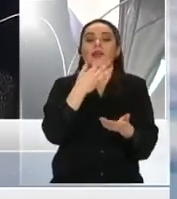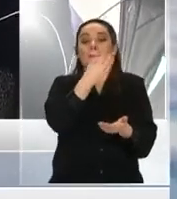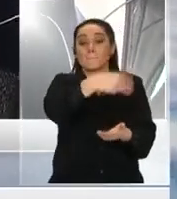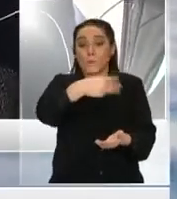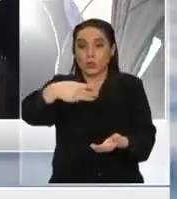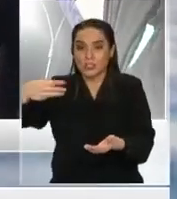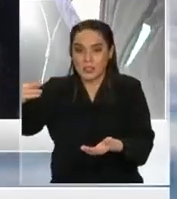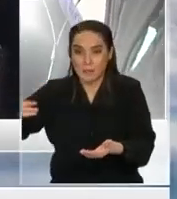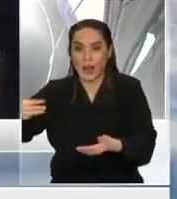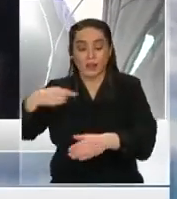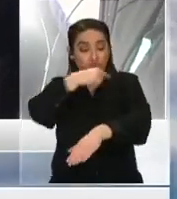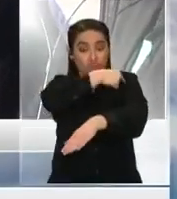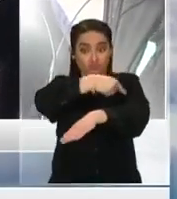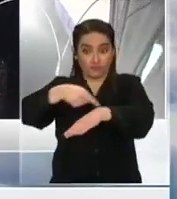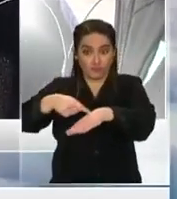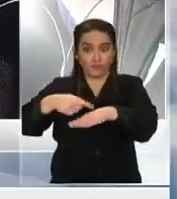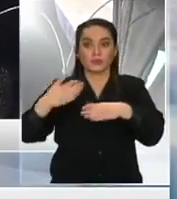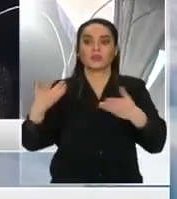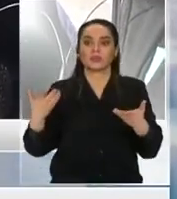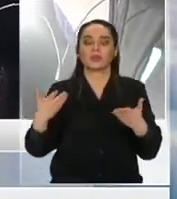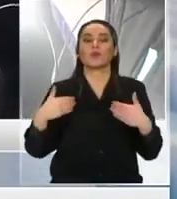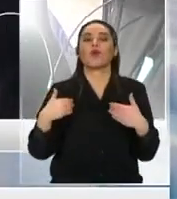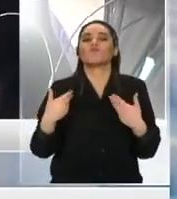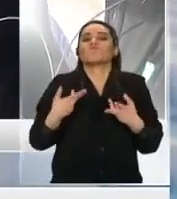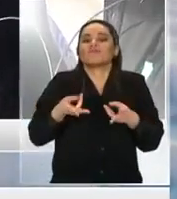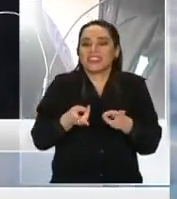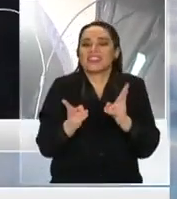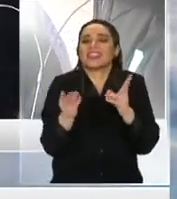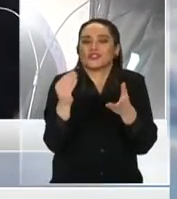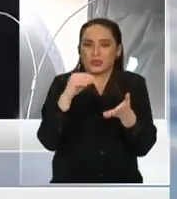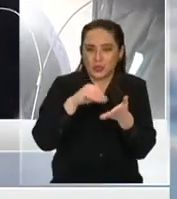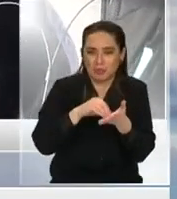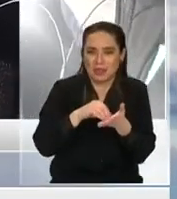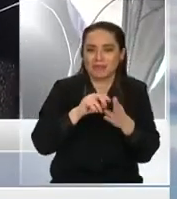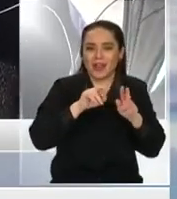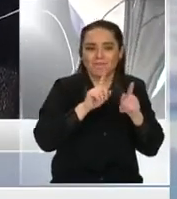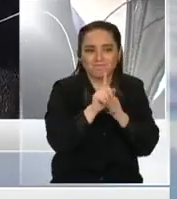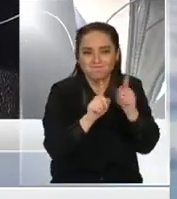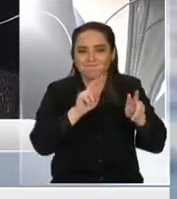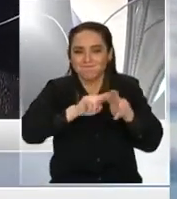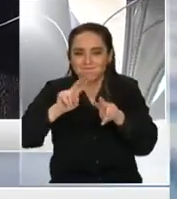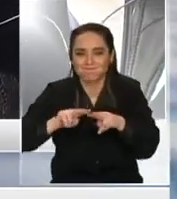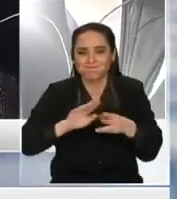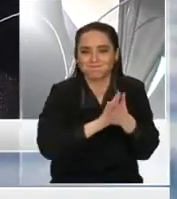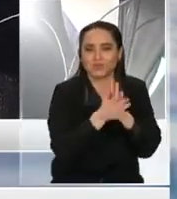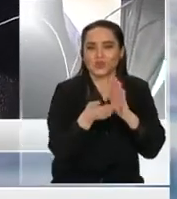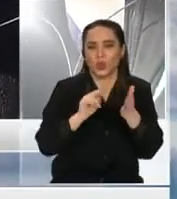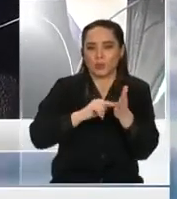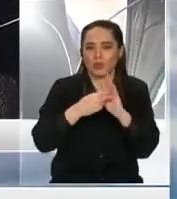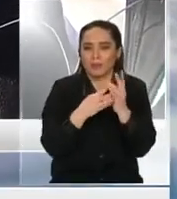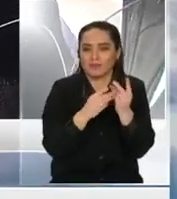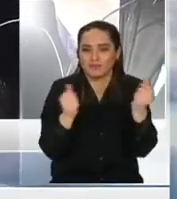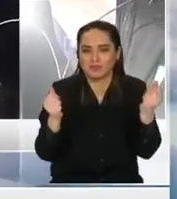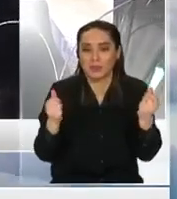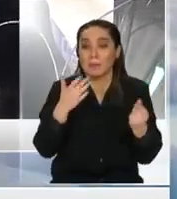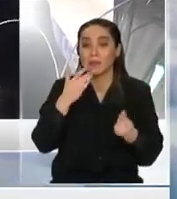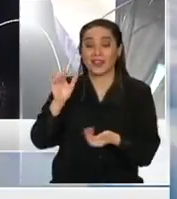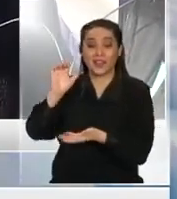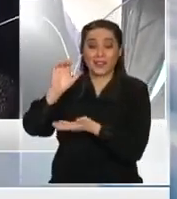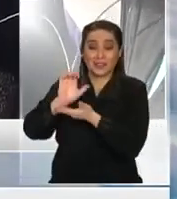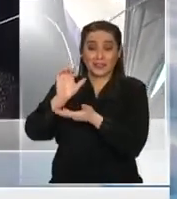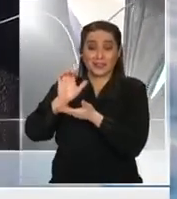regionales porque el gobierno central está efectivamente muy distante de la ciudadanía. Amelia, muchas gracias.